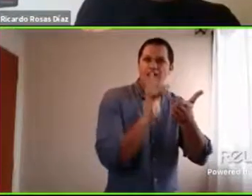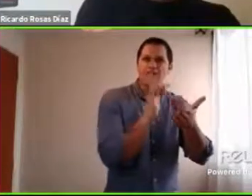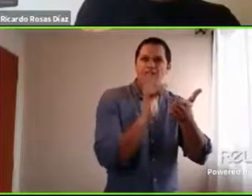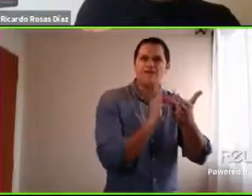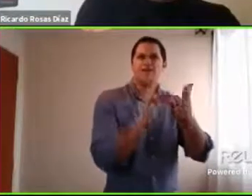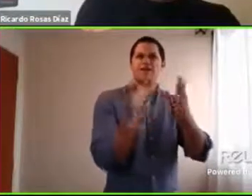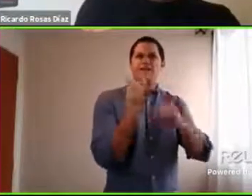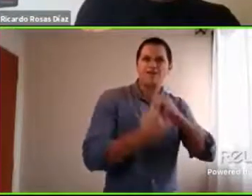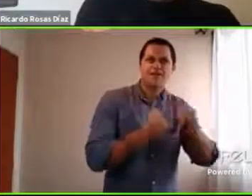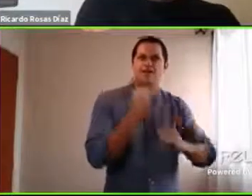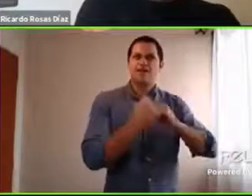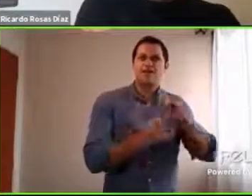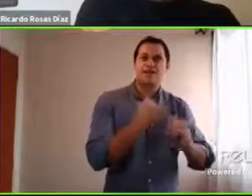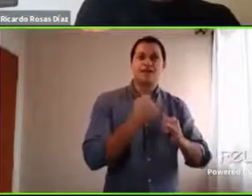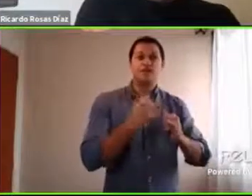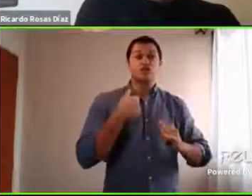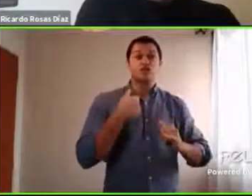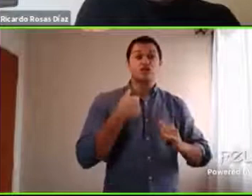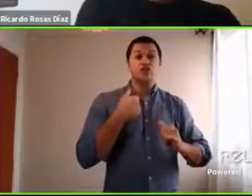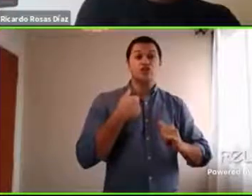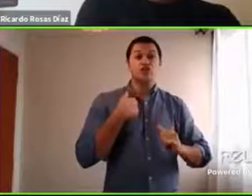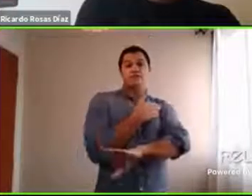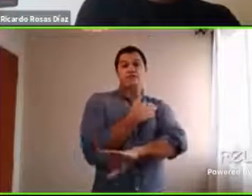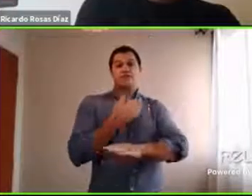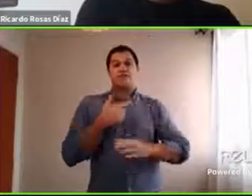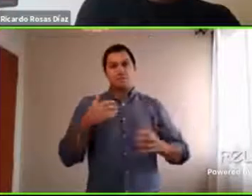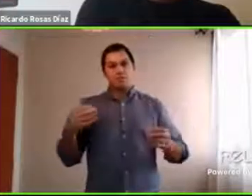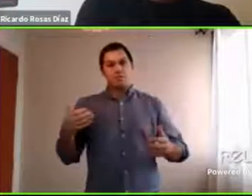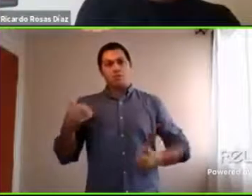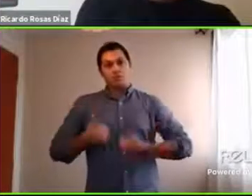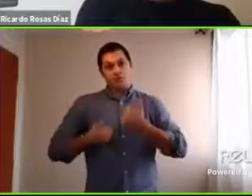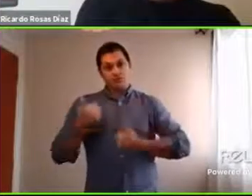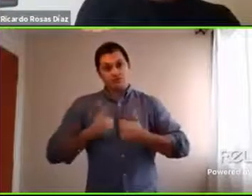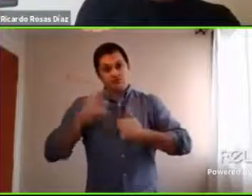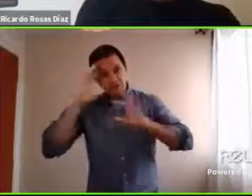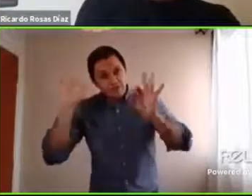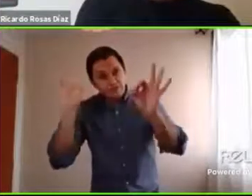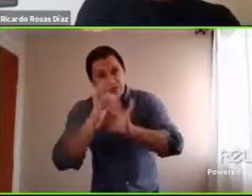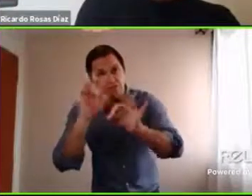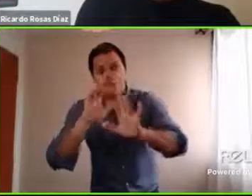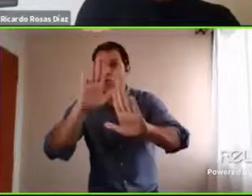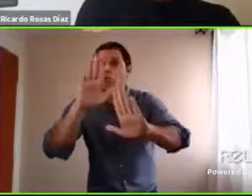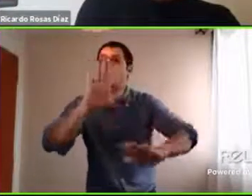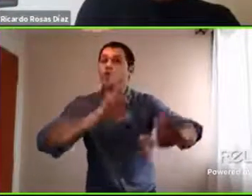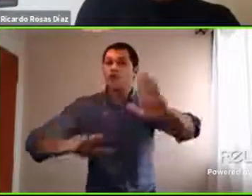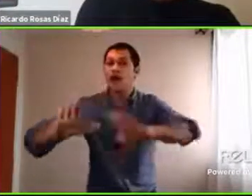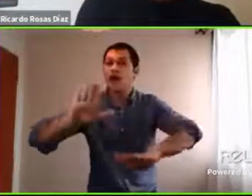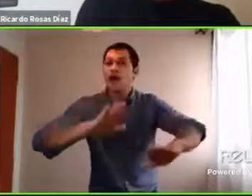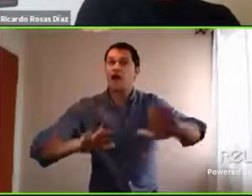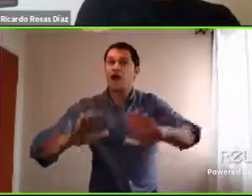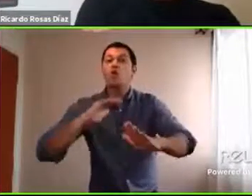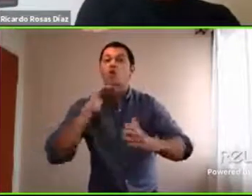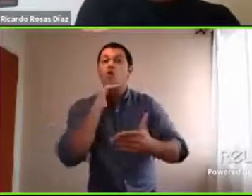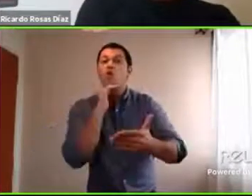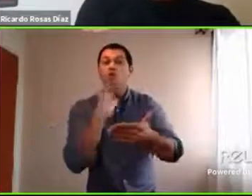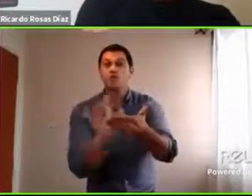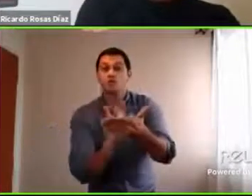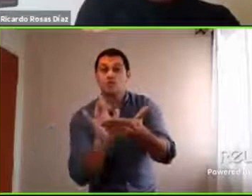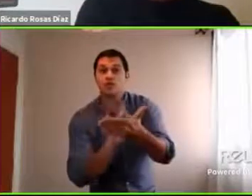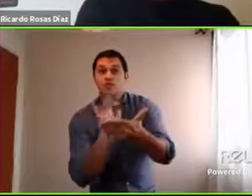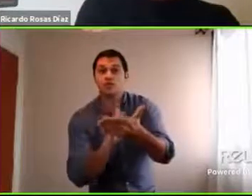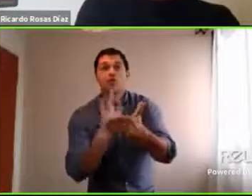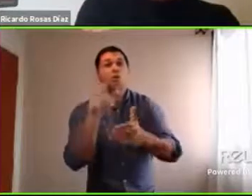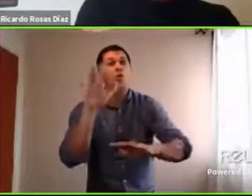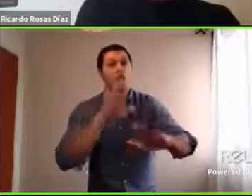indicación como profesional era, tenemos que limitar el uso y el abuso de la tecnología porque no está bueno. Hoy digo,